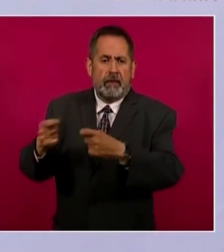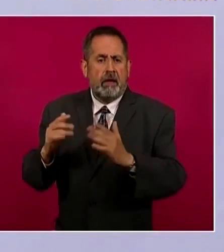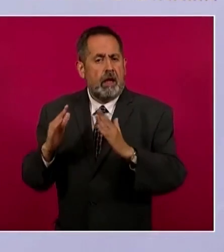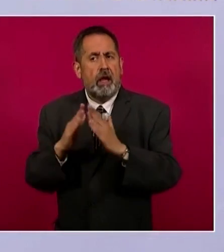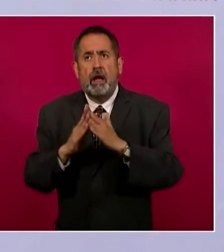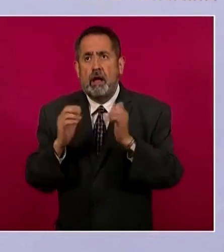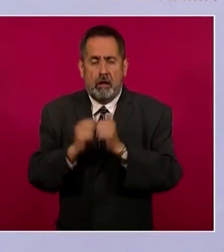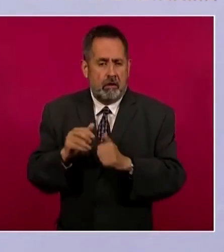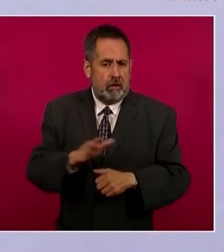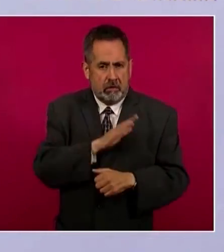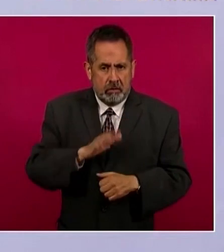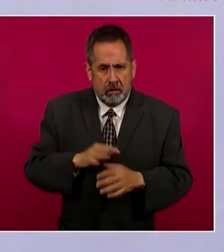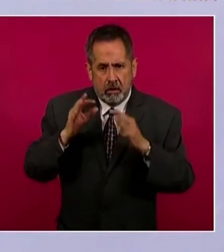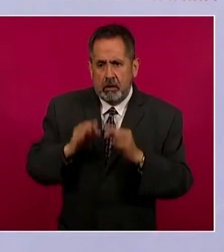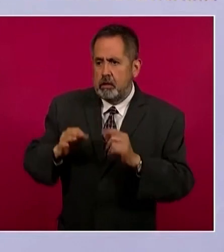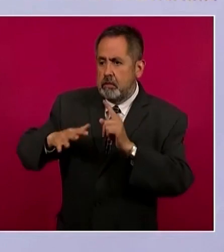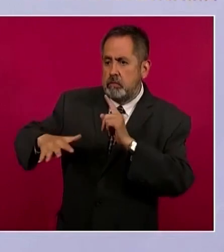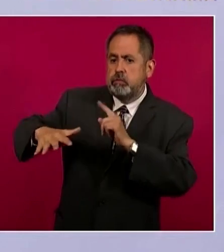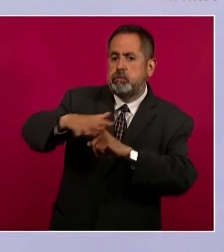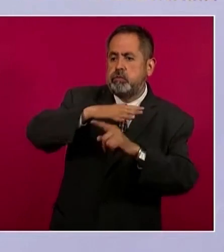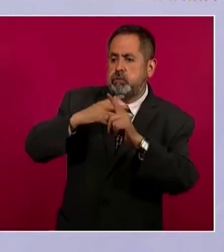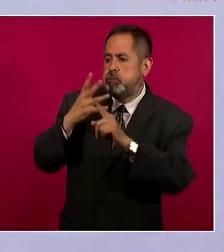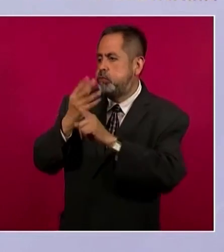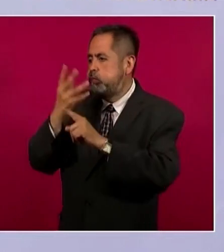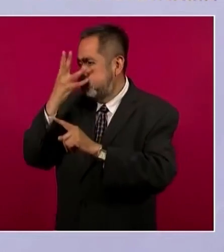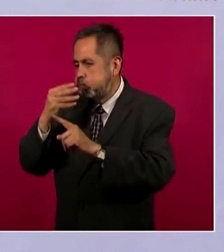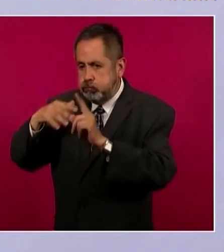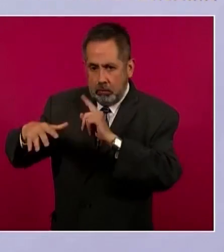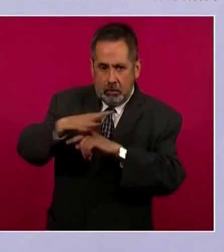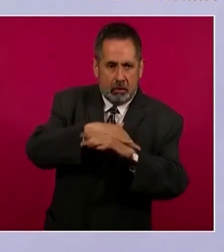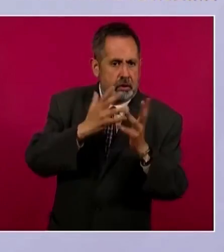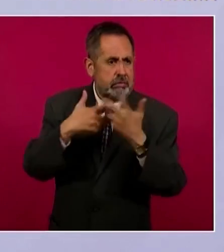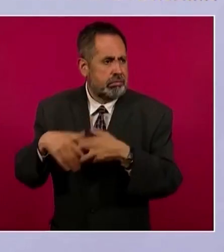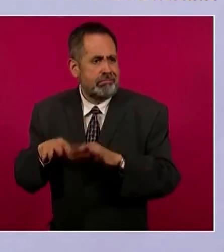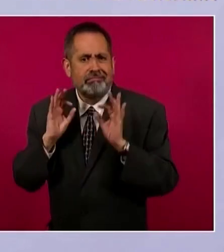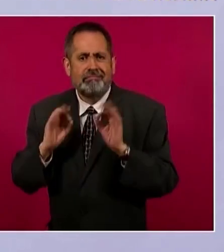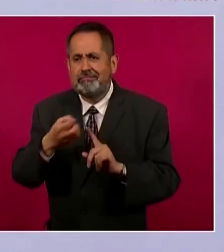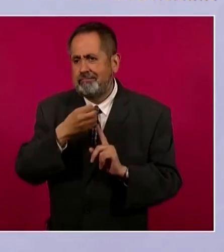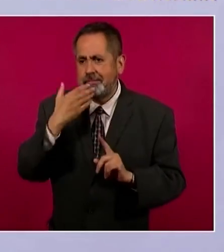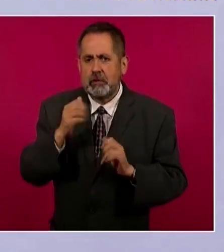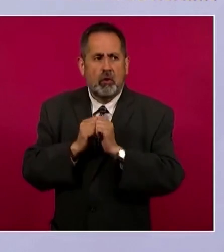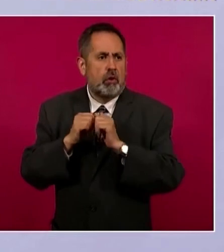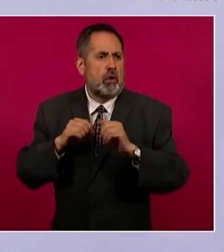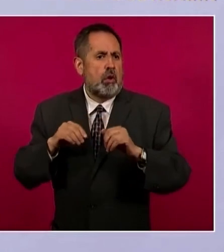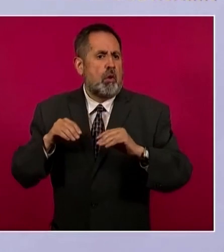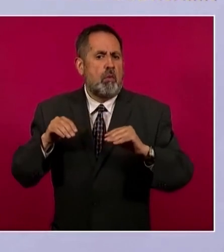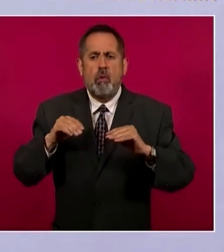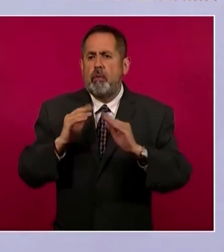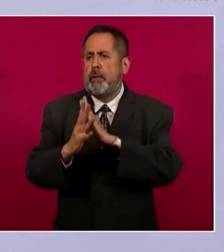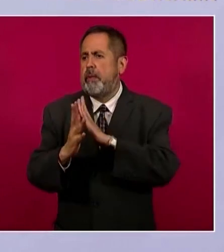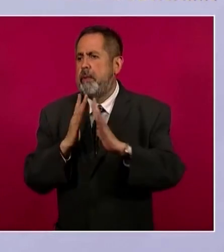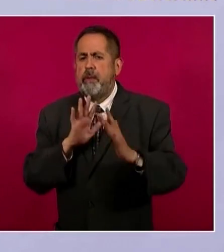de calidad, en donde haya un entorno urbano armonioso y condiciones de movilidad. Sí, desde